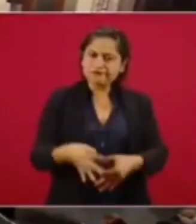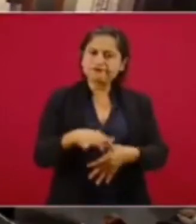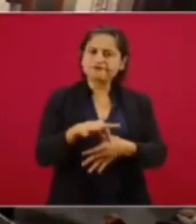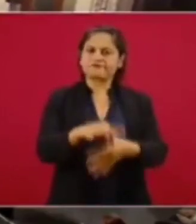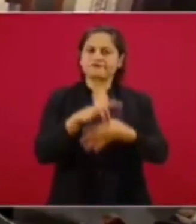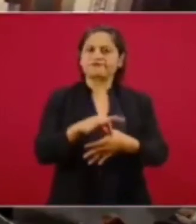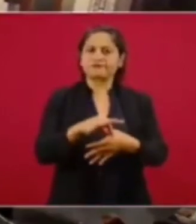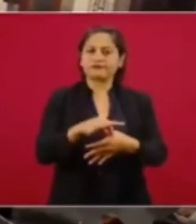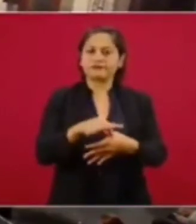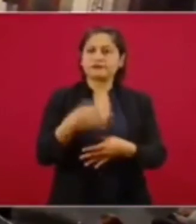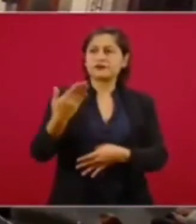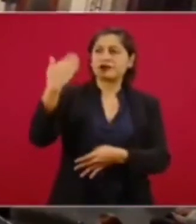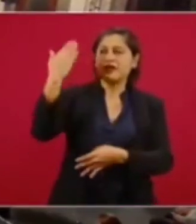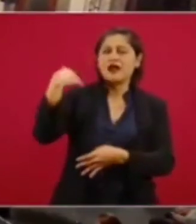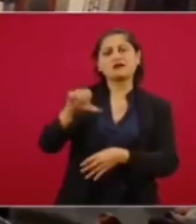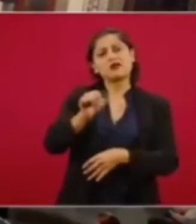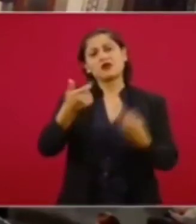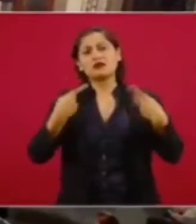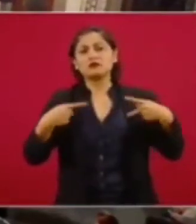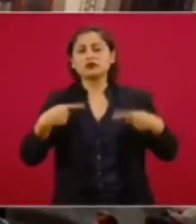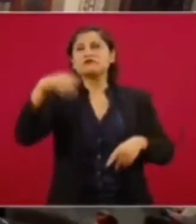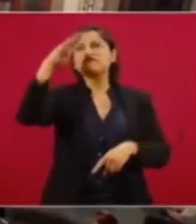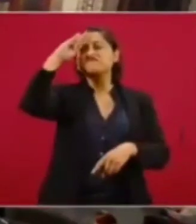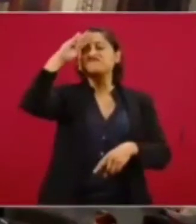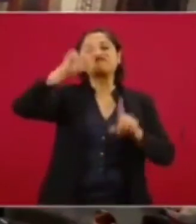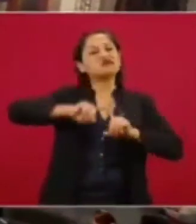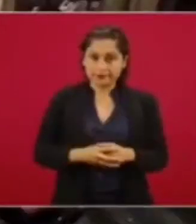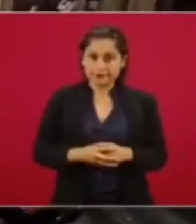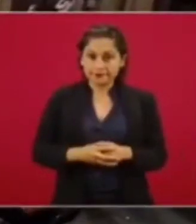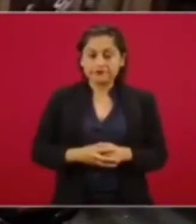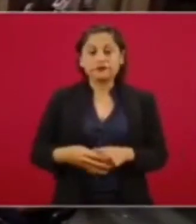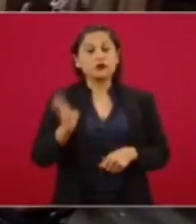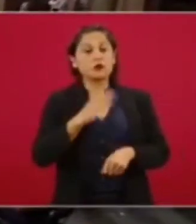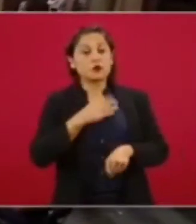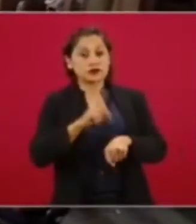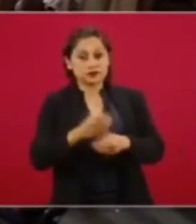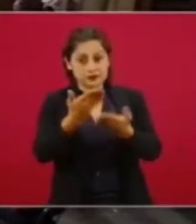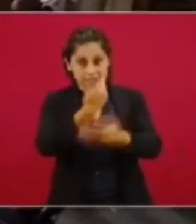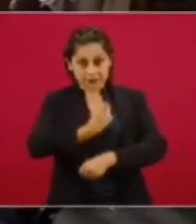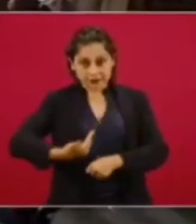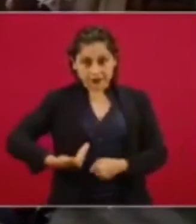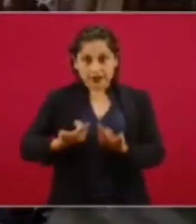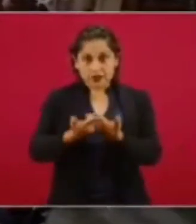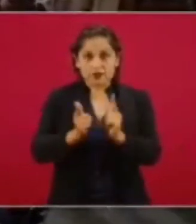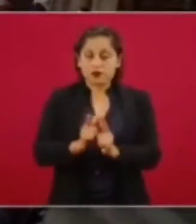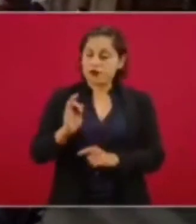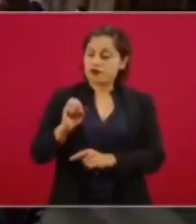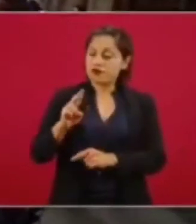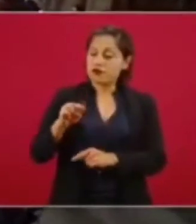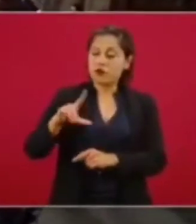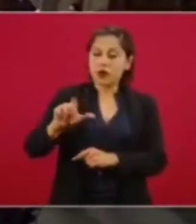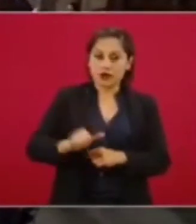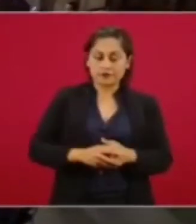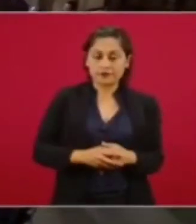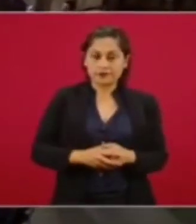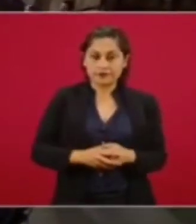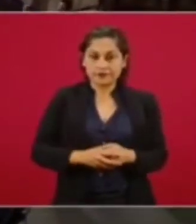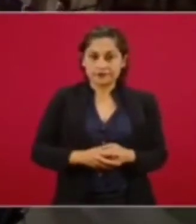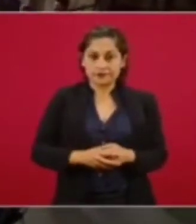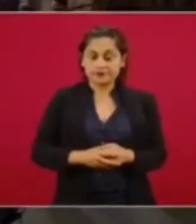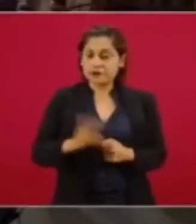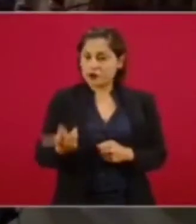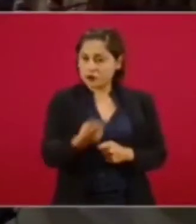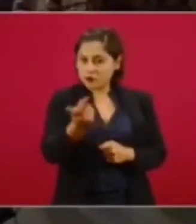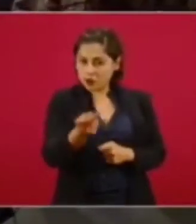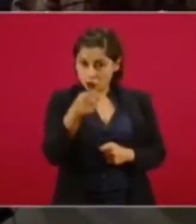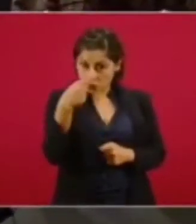Entonces, celebro que esto haya sucedido. Presidente, Grupo Fórmula Andréa Meraz. ¿Se siente satisfecho o